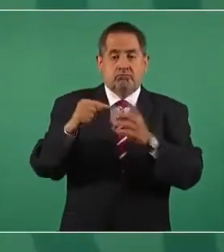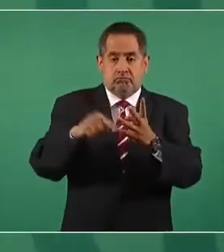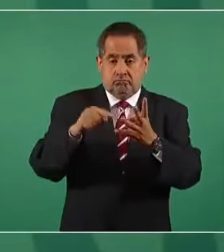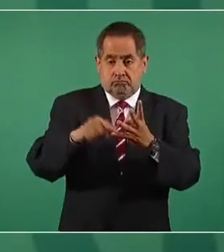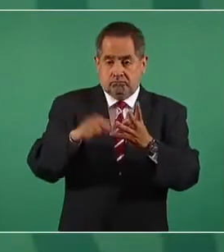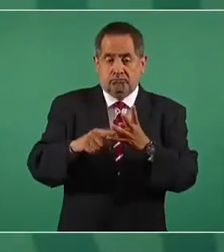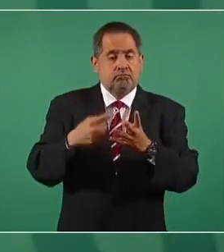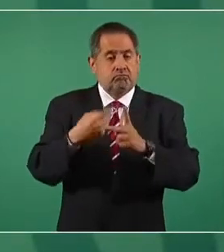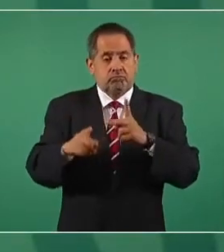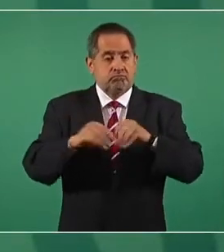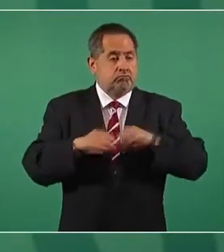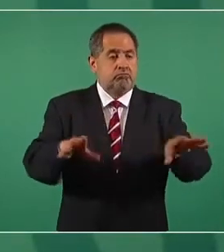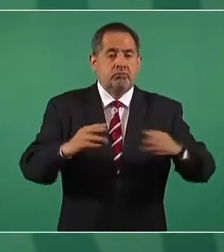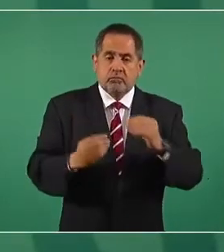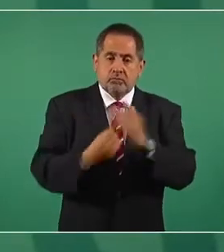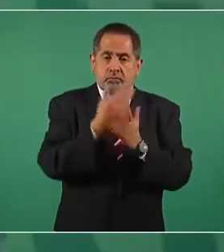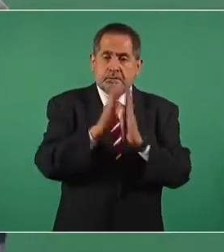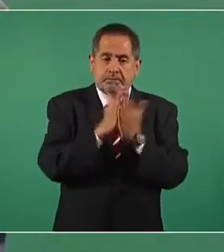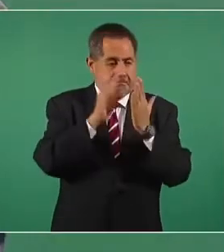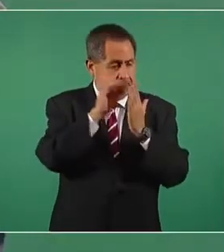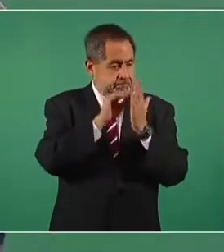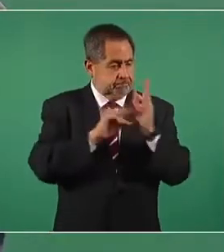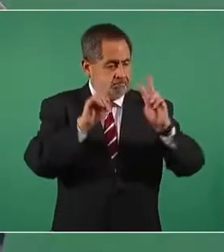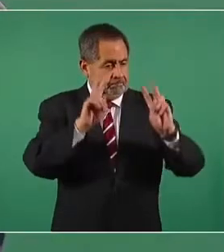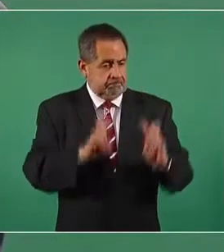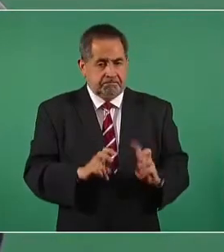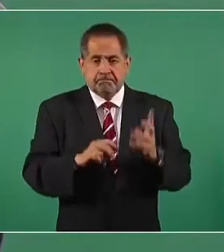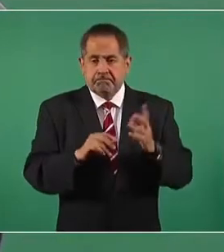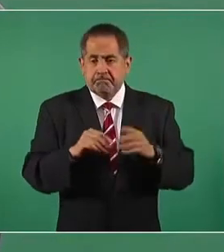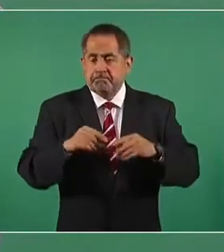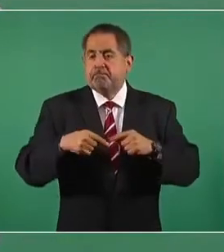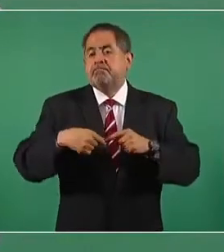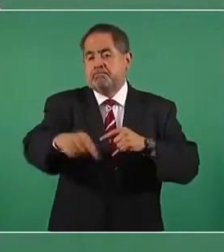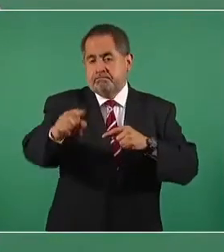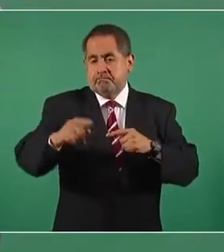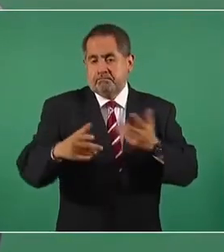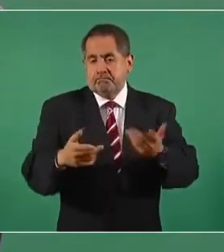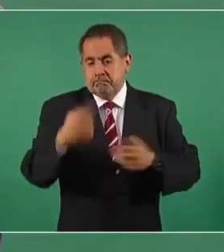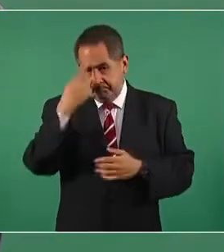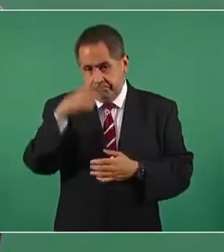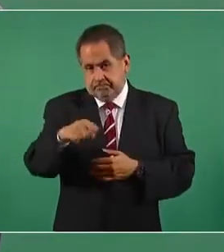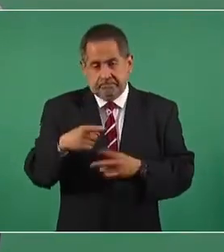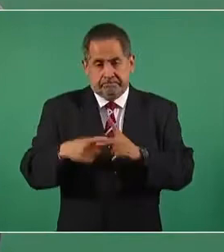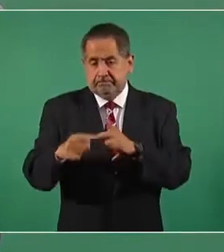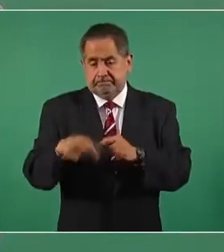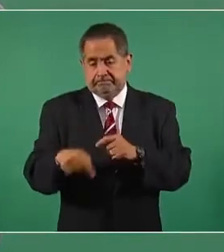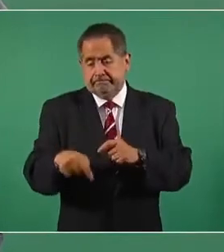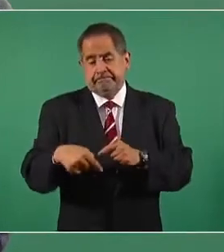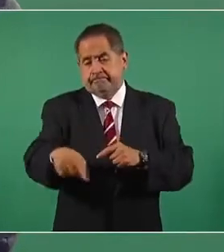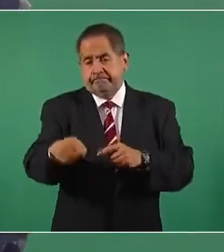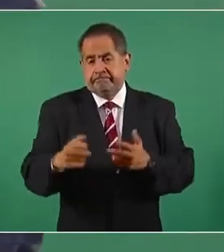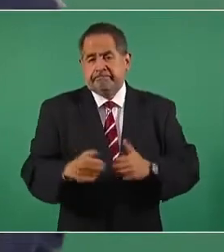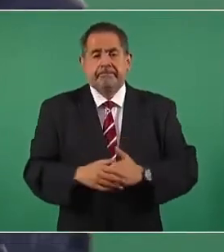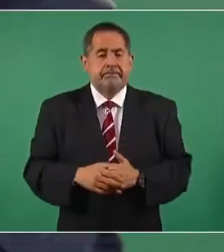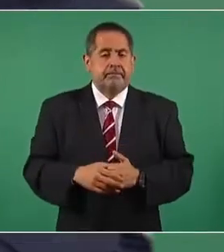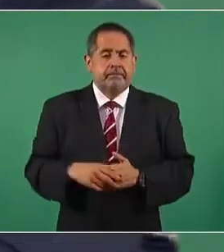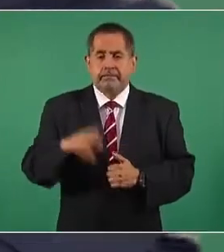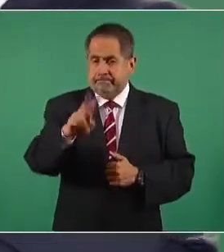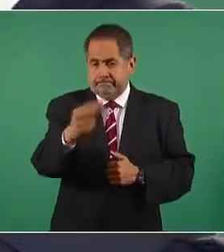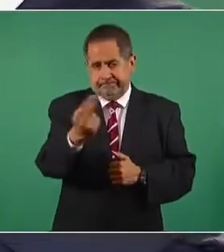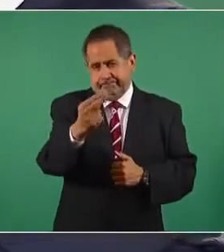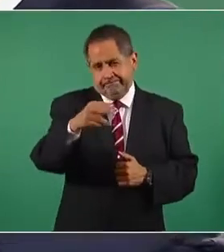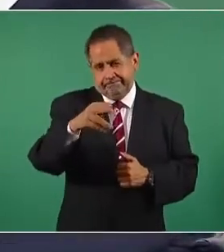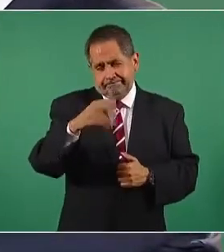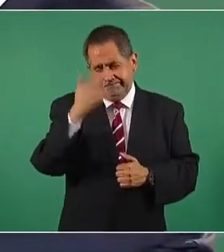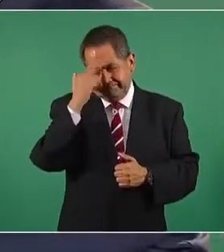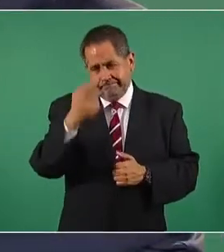nuevos contenidos educativos, porque tienes toda la razón, es necesario, es importante